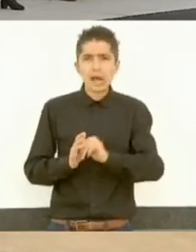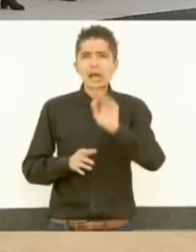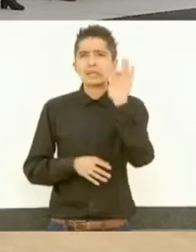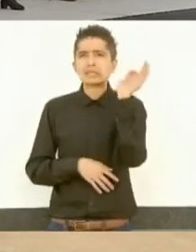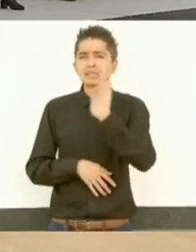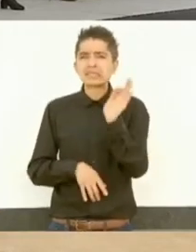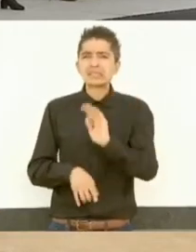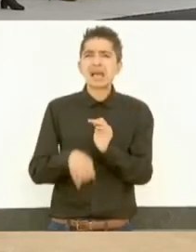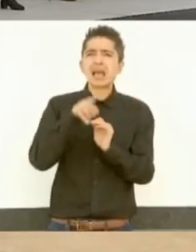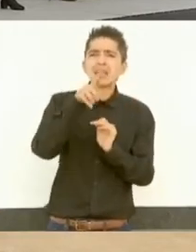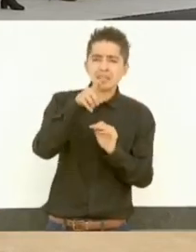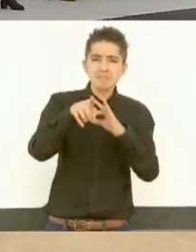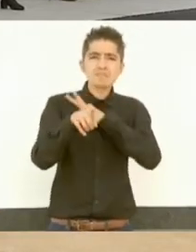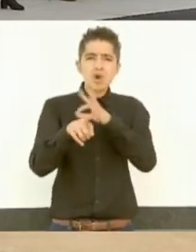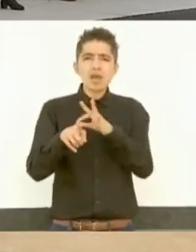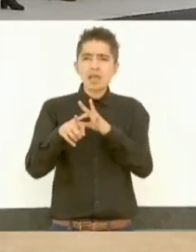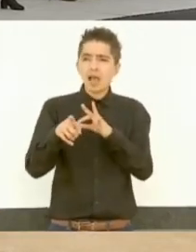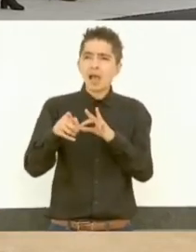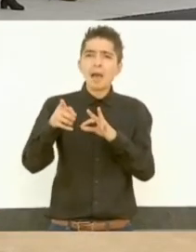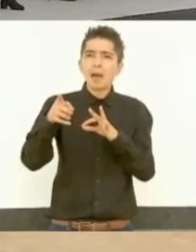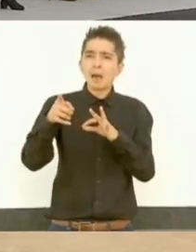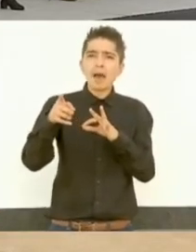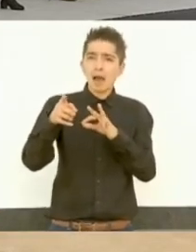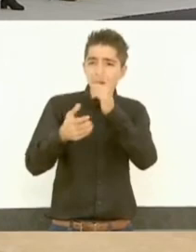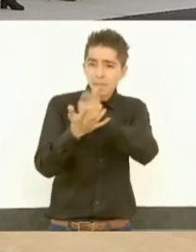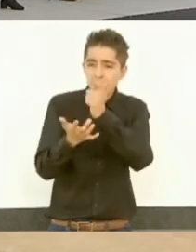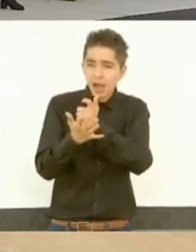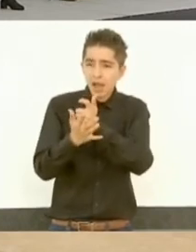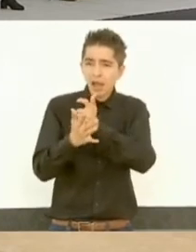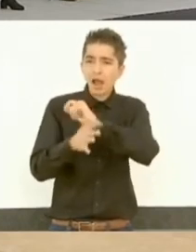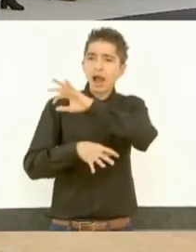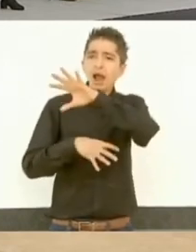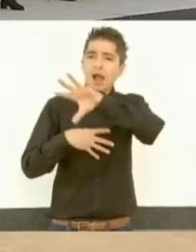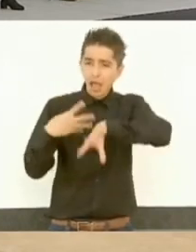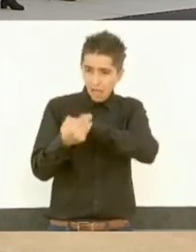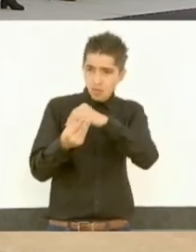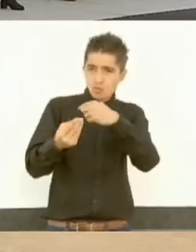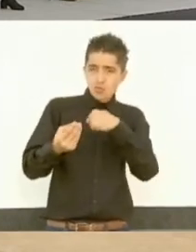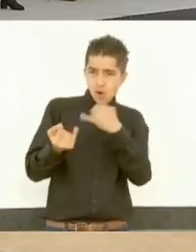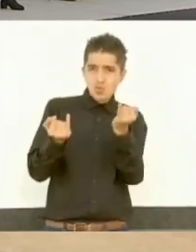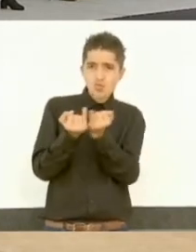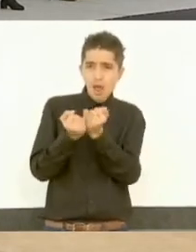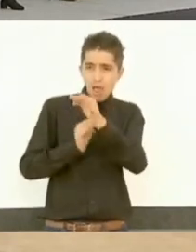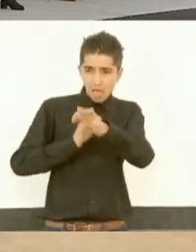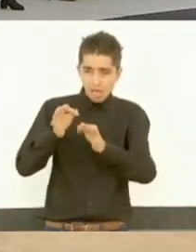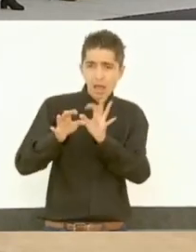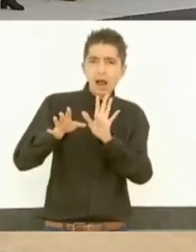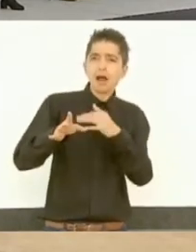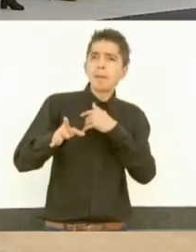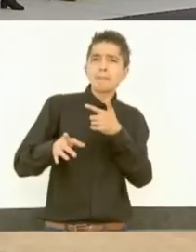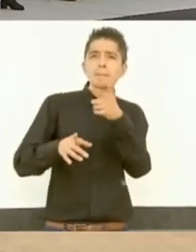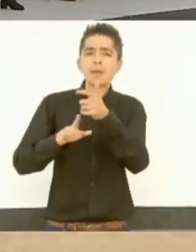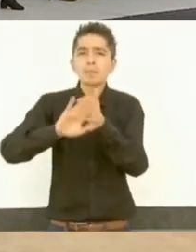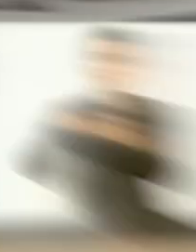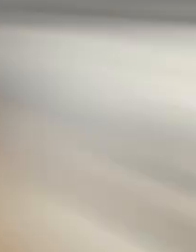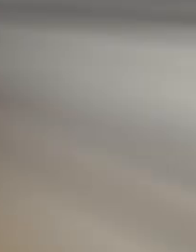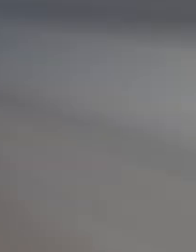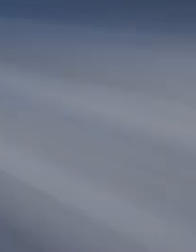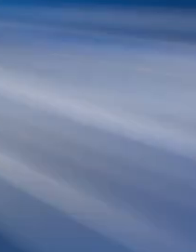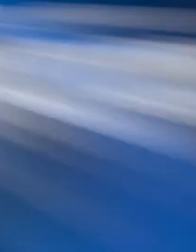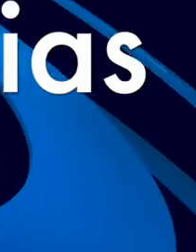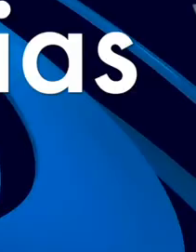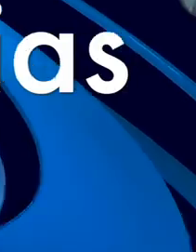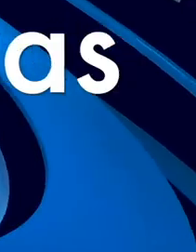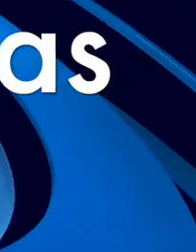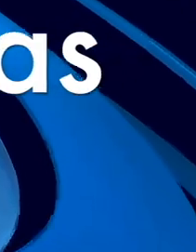tuertos o chimuelos todos, es respeto a los derechos humanos.